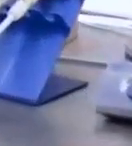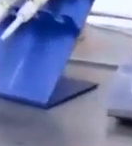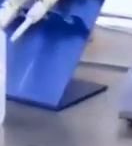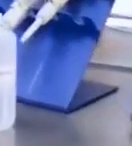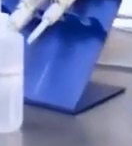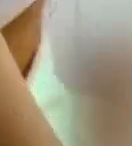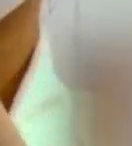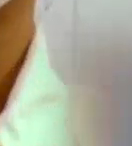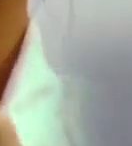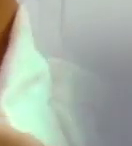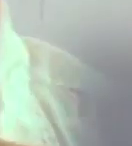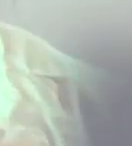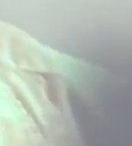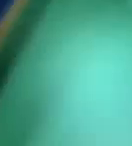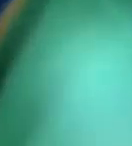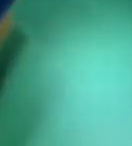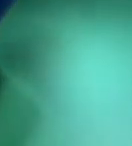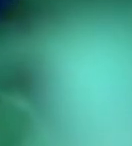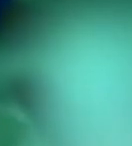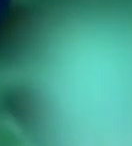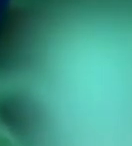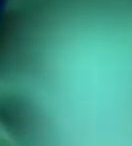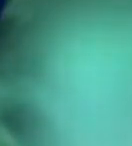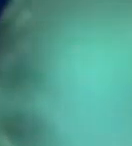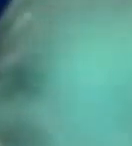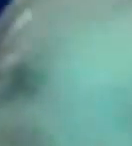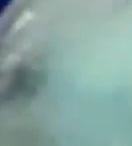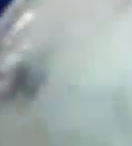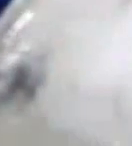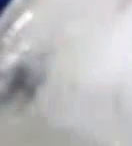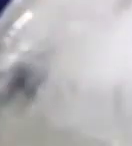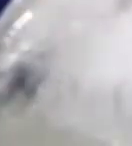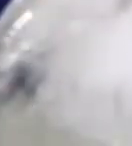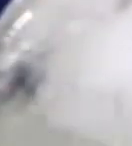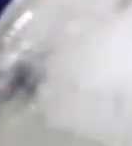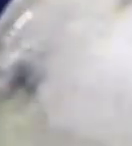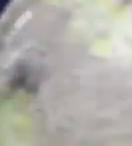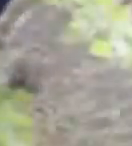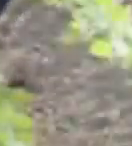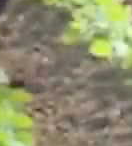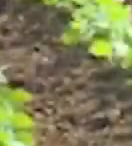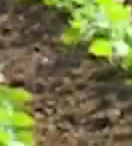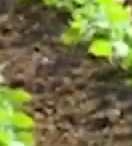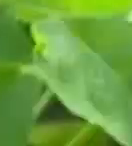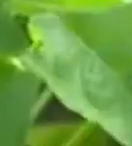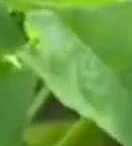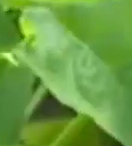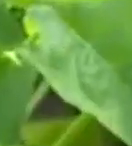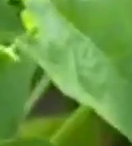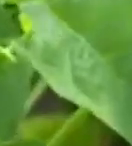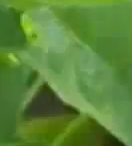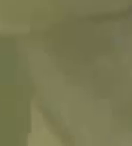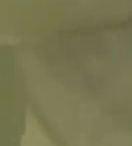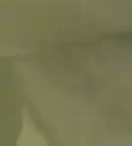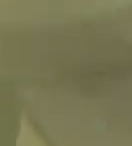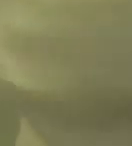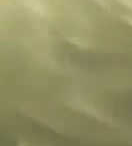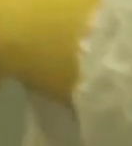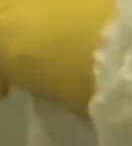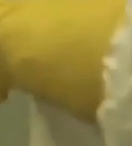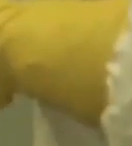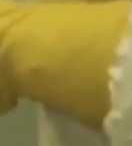Los principales resultados y desafíos de la actividad científica e innovadora del Ministerio de Ciencia, Tecnología y Medio Ambiente,